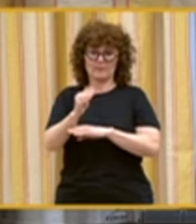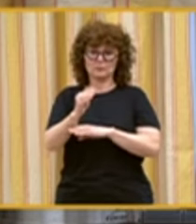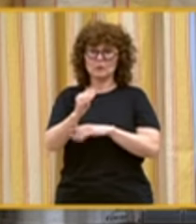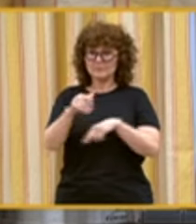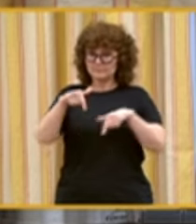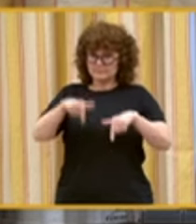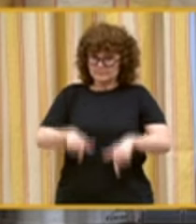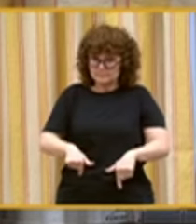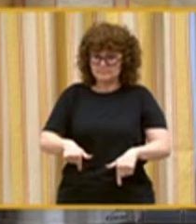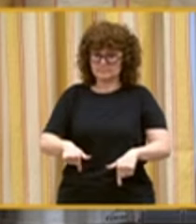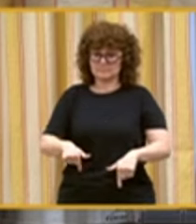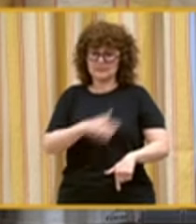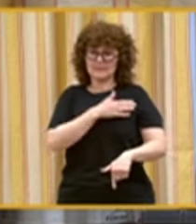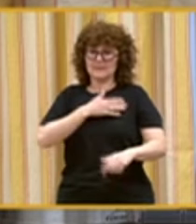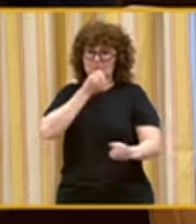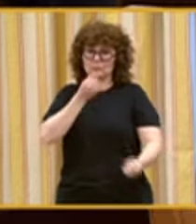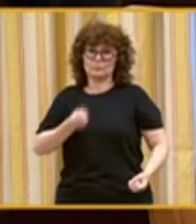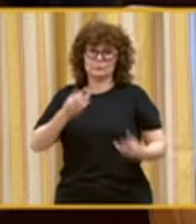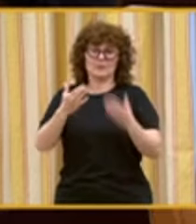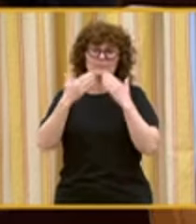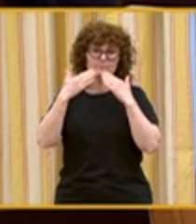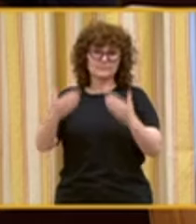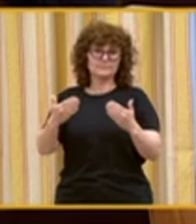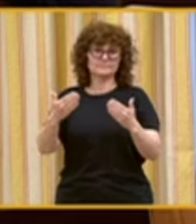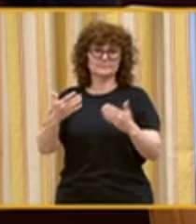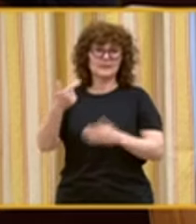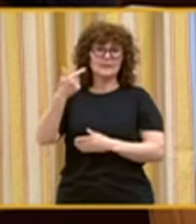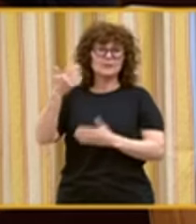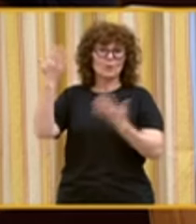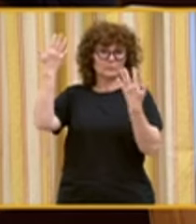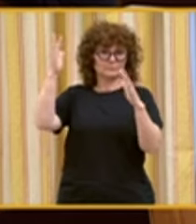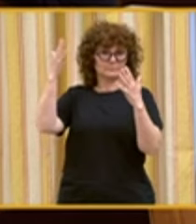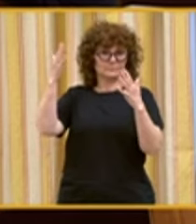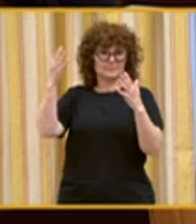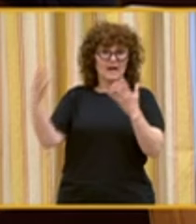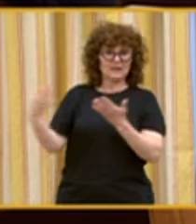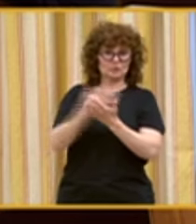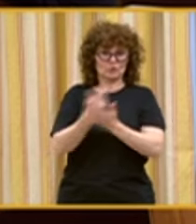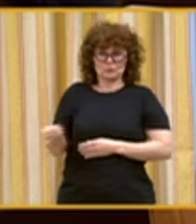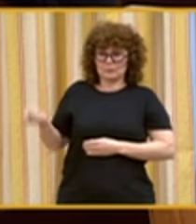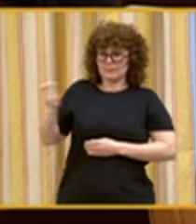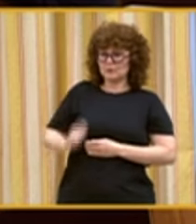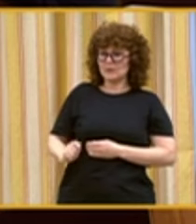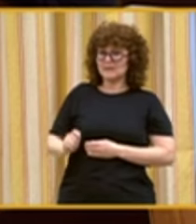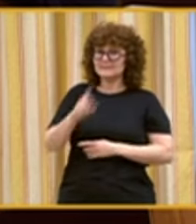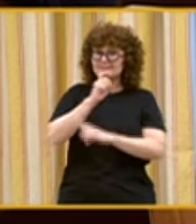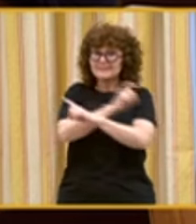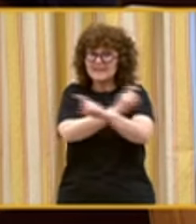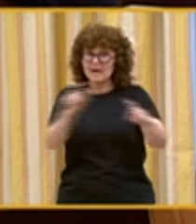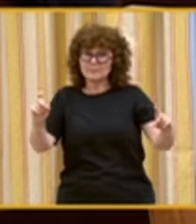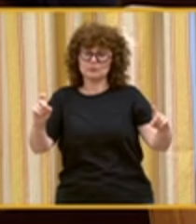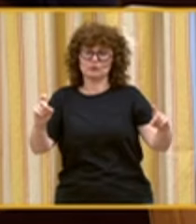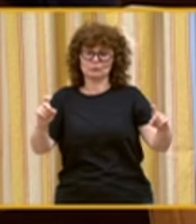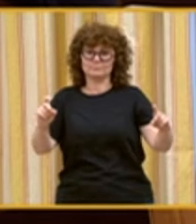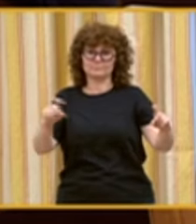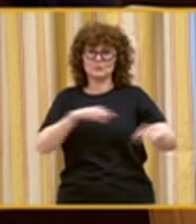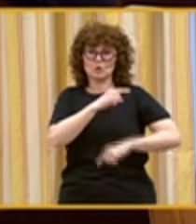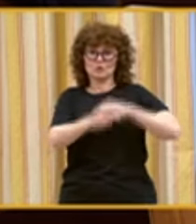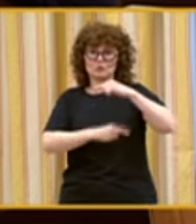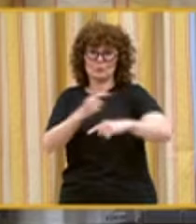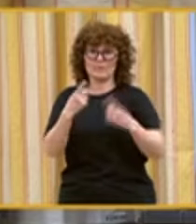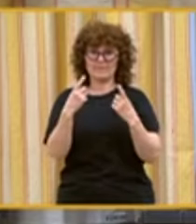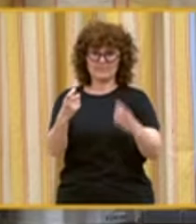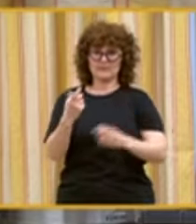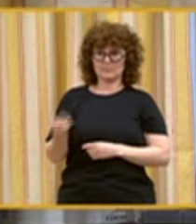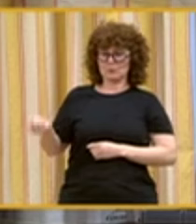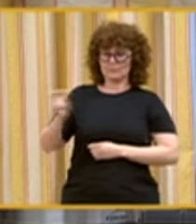aquí deseo expresar nuestra gratitud y reconocimiento a todos ellos y nos vemos obligados a alertar sobre los efectos de la falta de personal